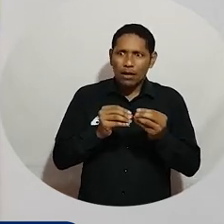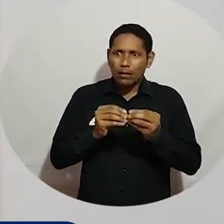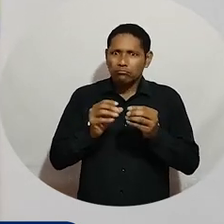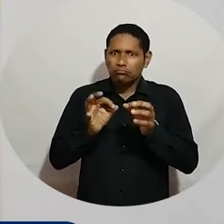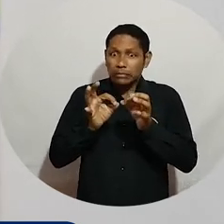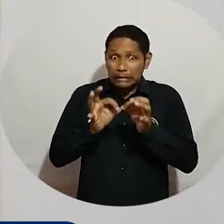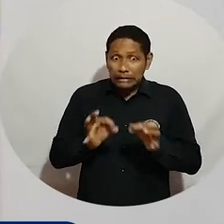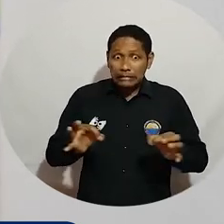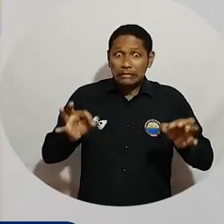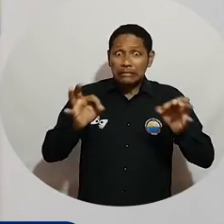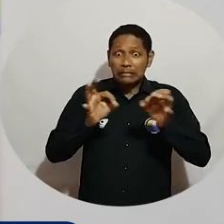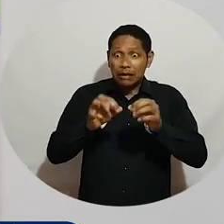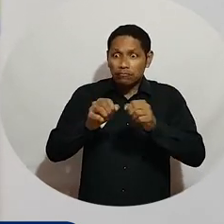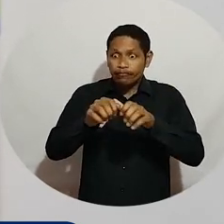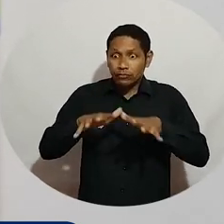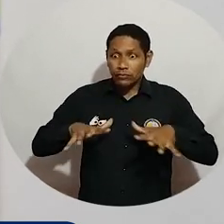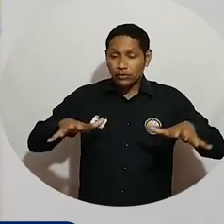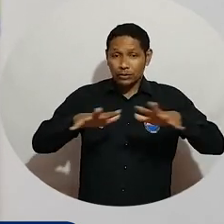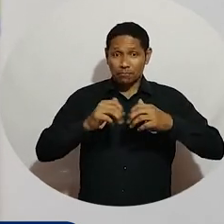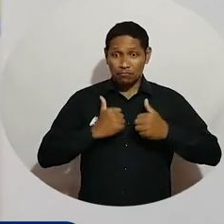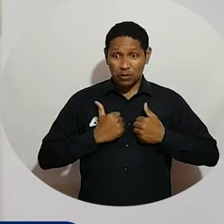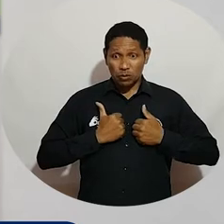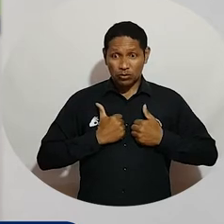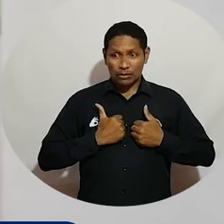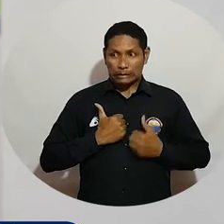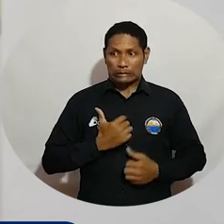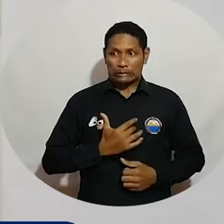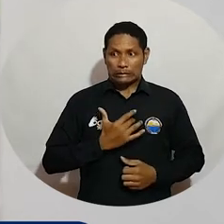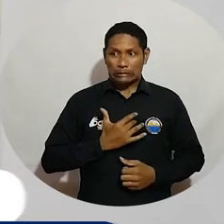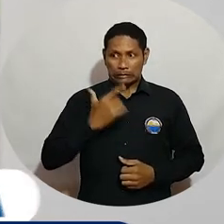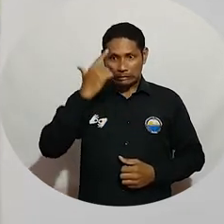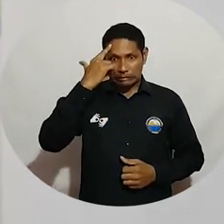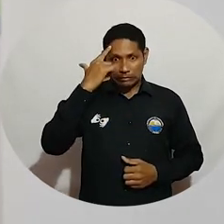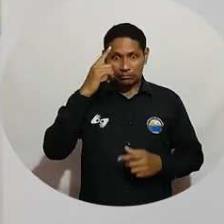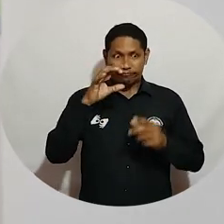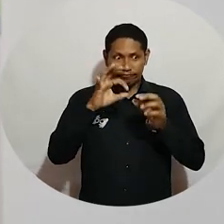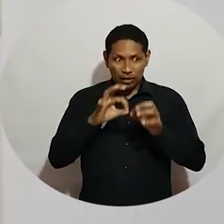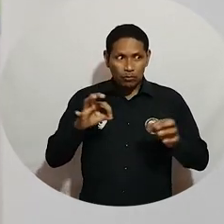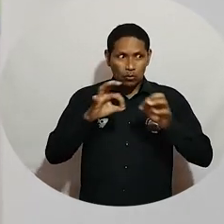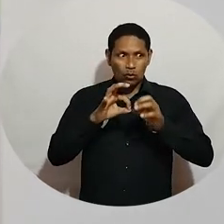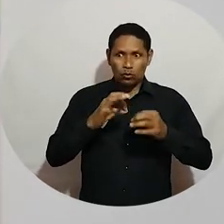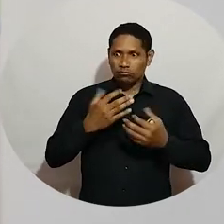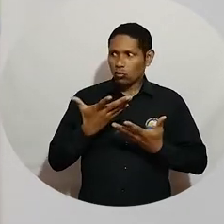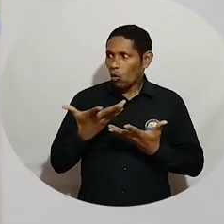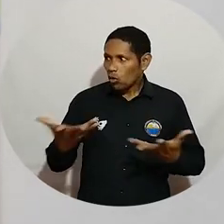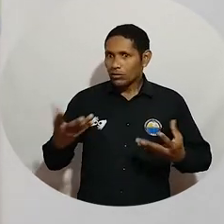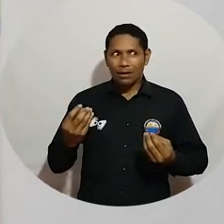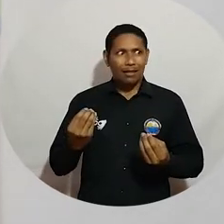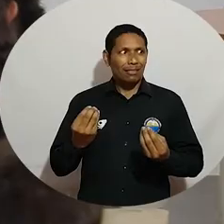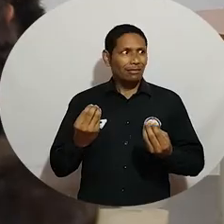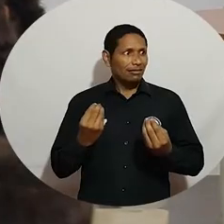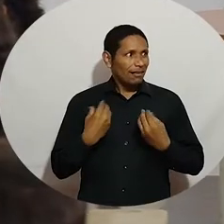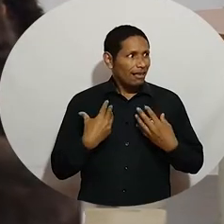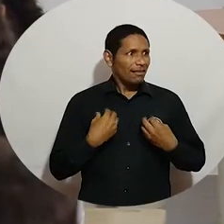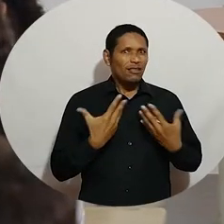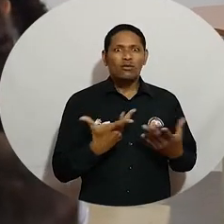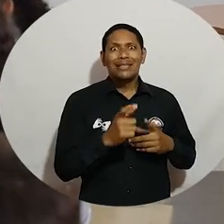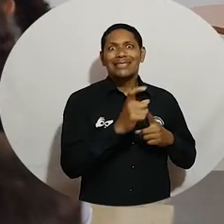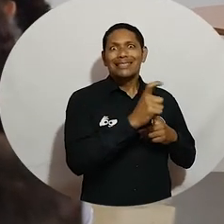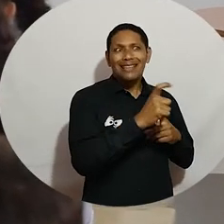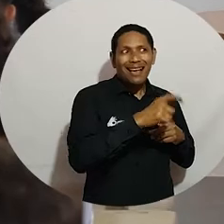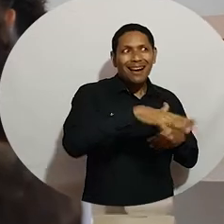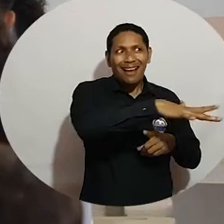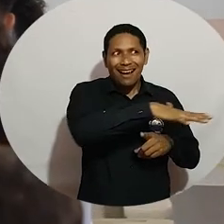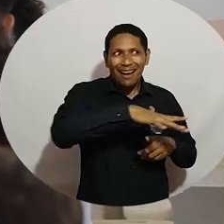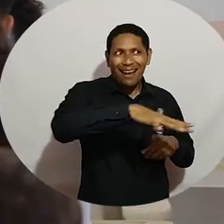sobre la importancia que representa sobre todo en lo personal siempre afirmado que todo lo que tengo y todo lo que soy se lo debo a ciénaga